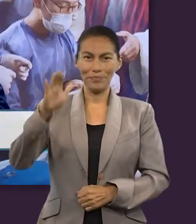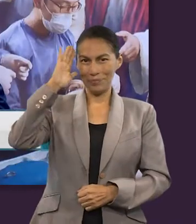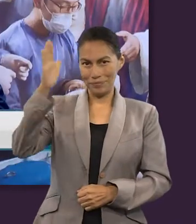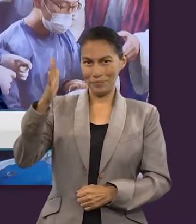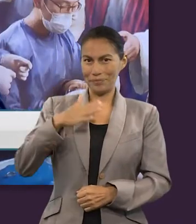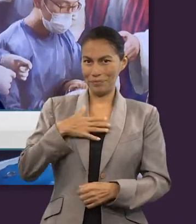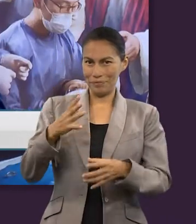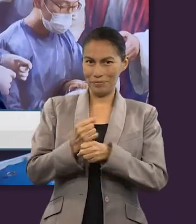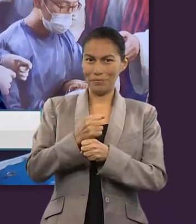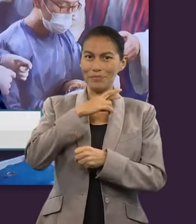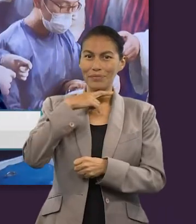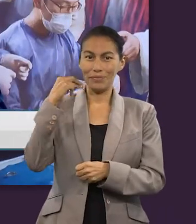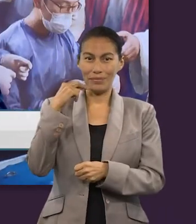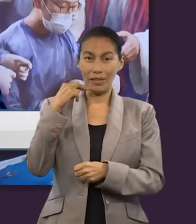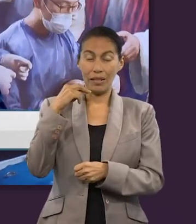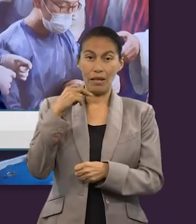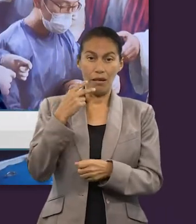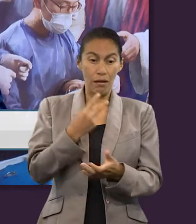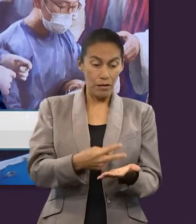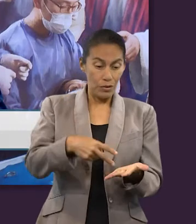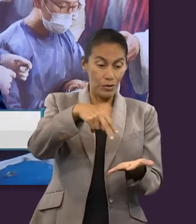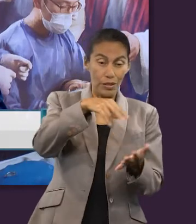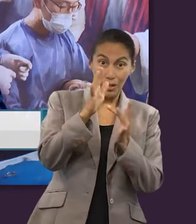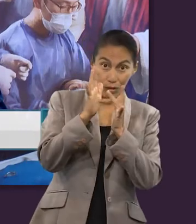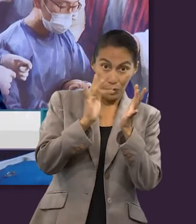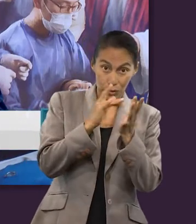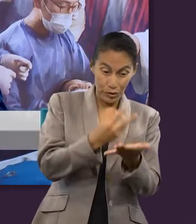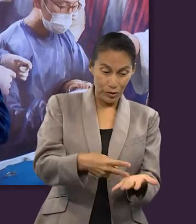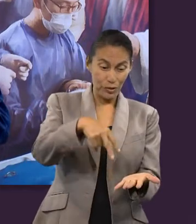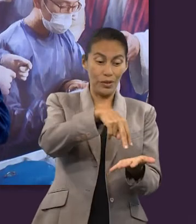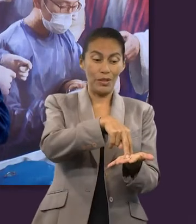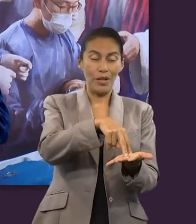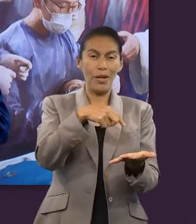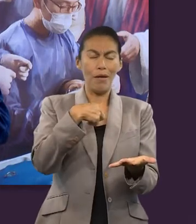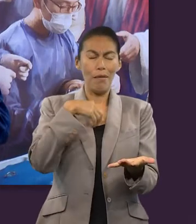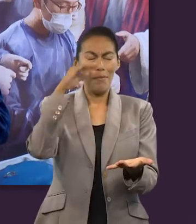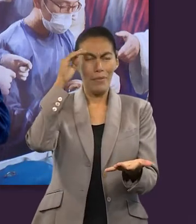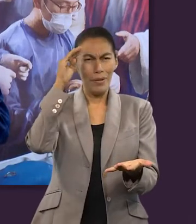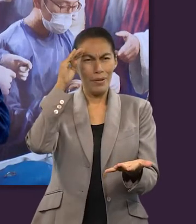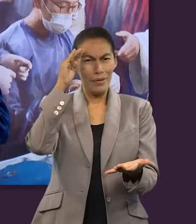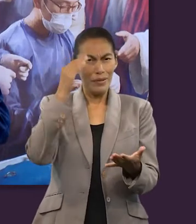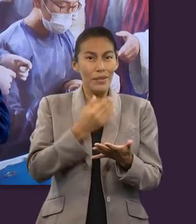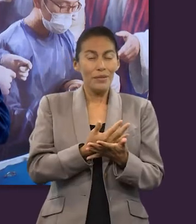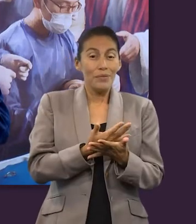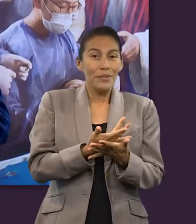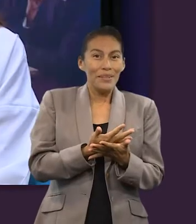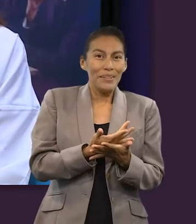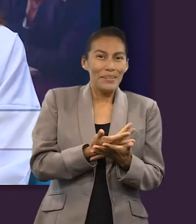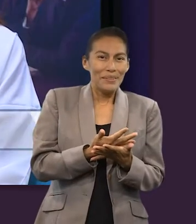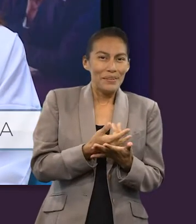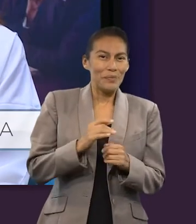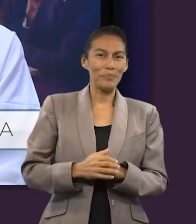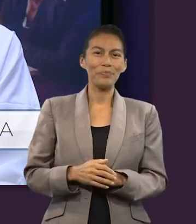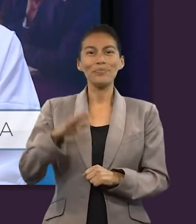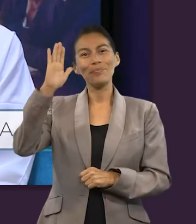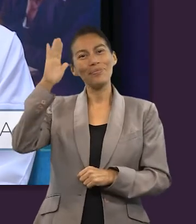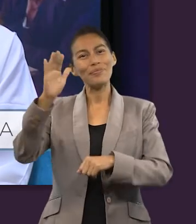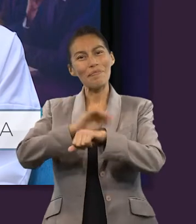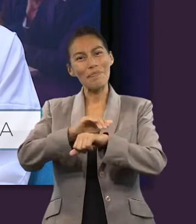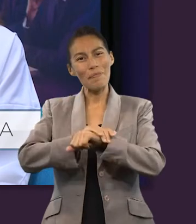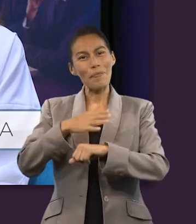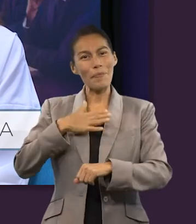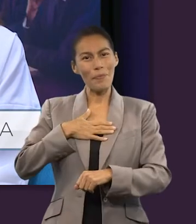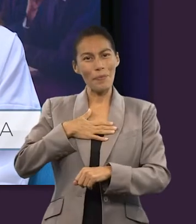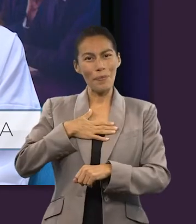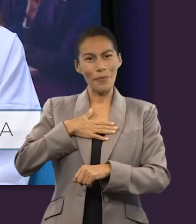Hola, soy Ricardo Sosa y cuando pienso en la resurrección de Jesús, pienso en esperanza. Hola amigos, yo soy